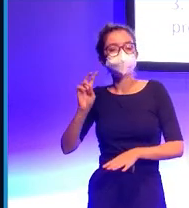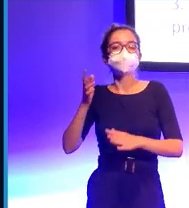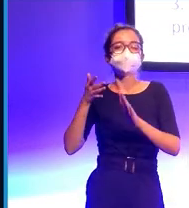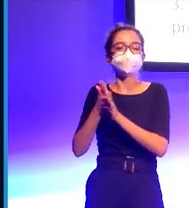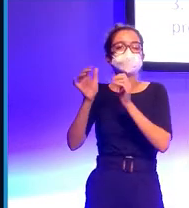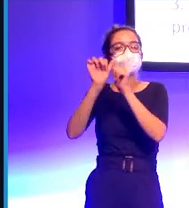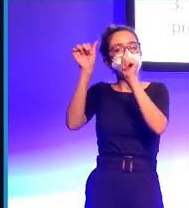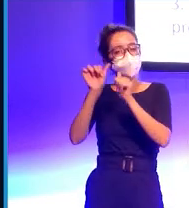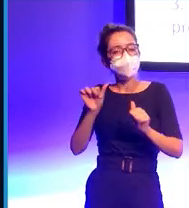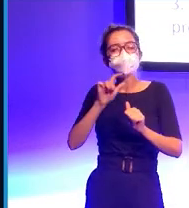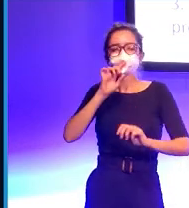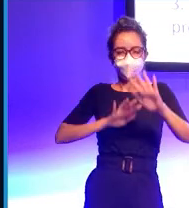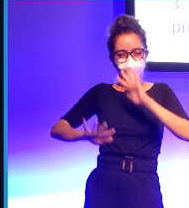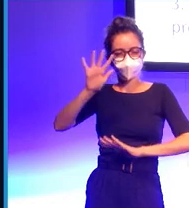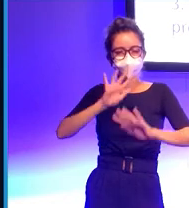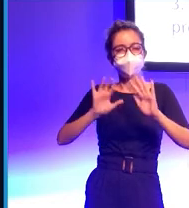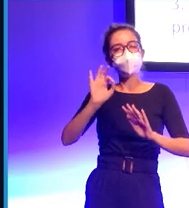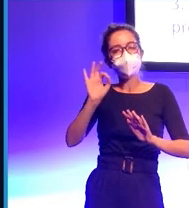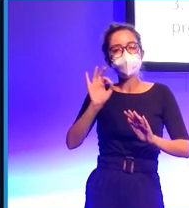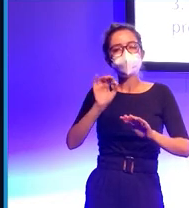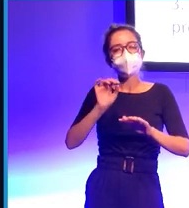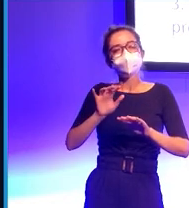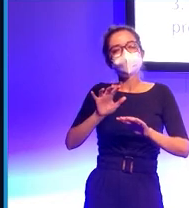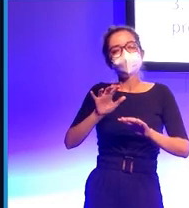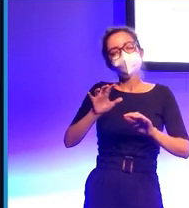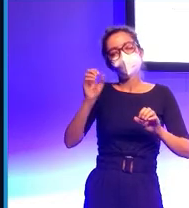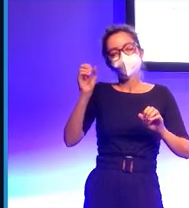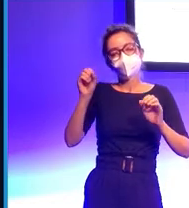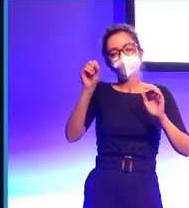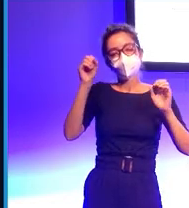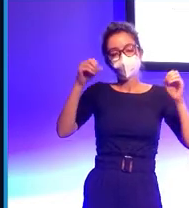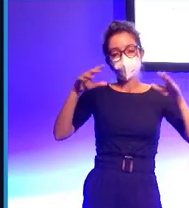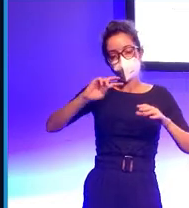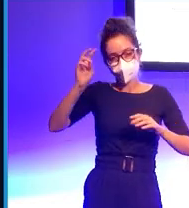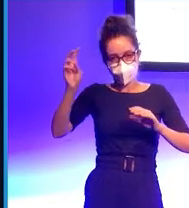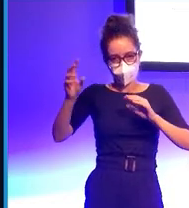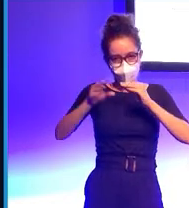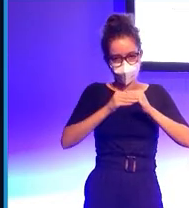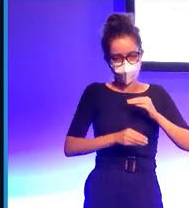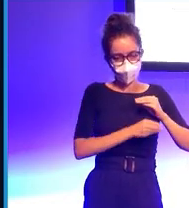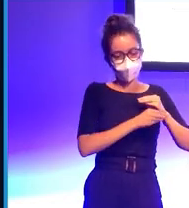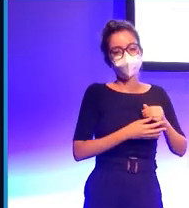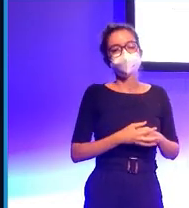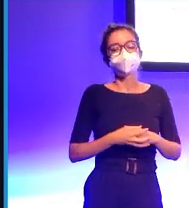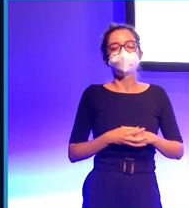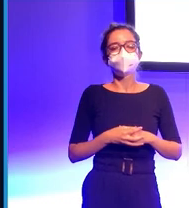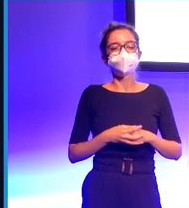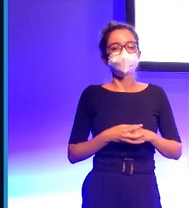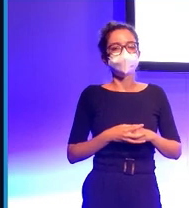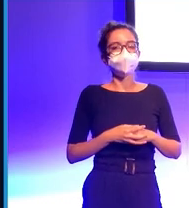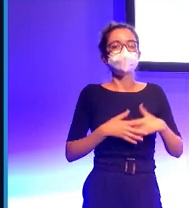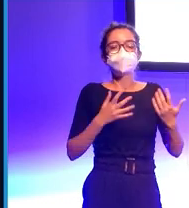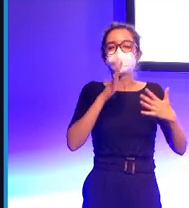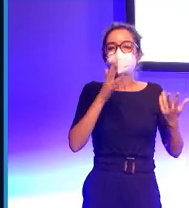modelos que sean más complejos o que combinen diferentes tipos de señales. Vale, entonces ahora os he explicado un poco cómo funciona, cómo hacemos